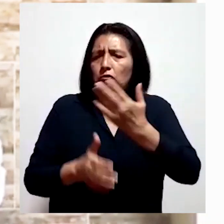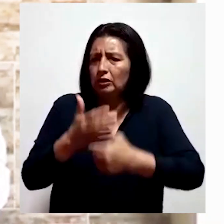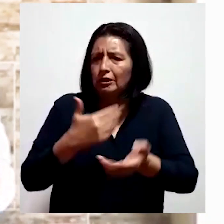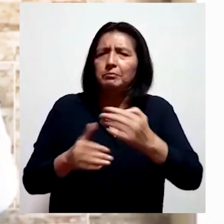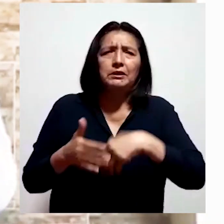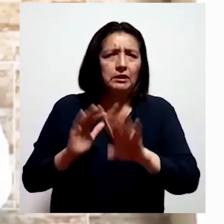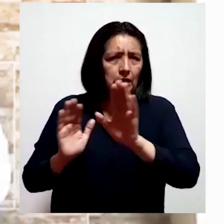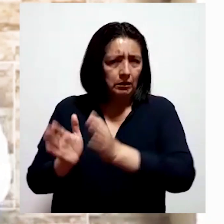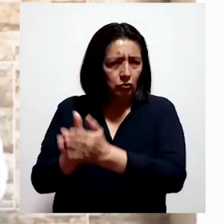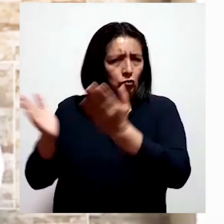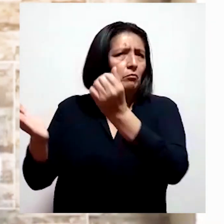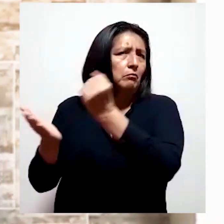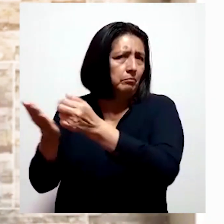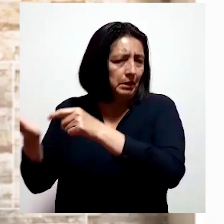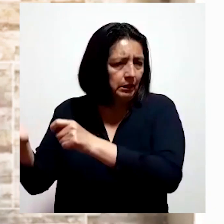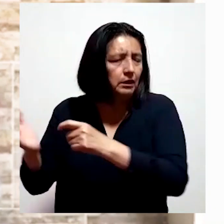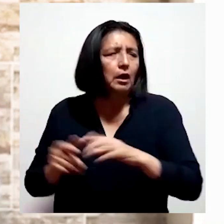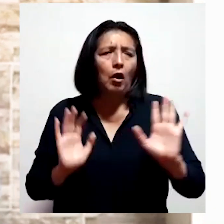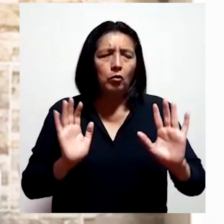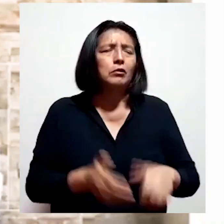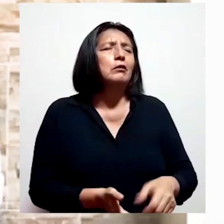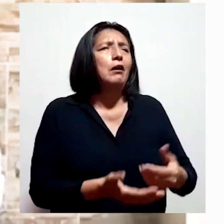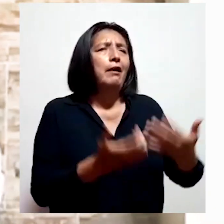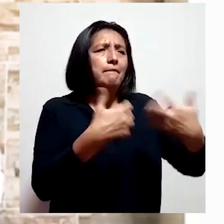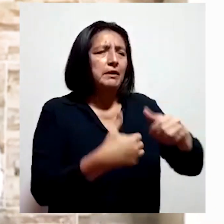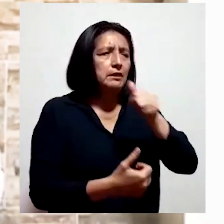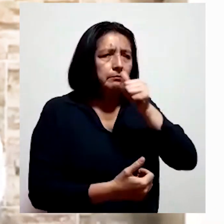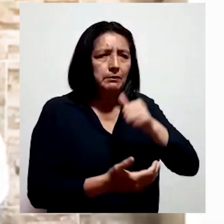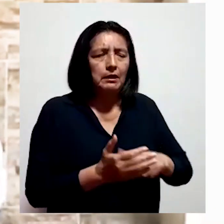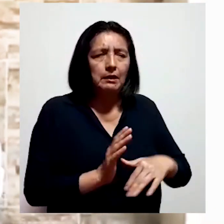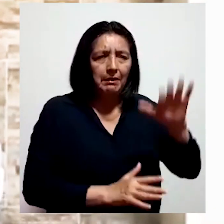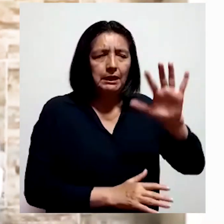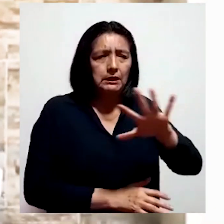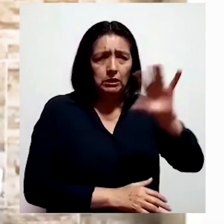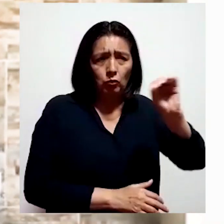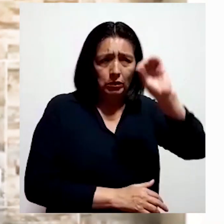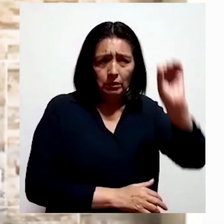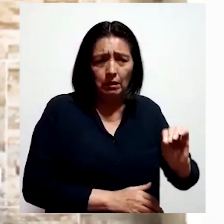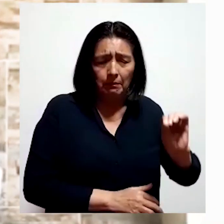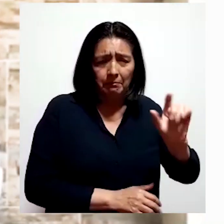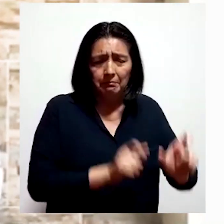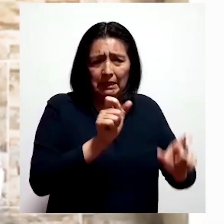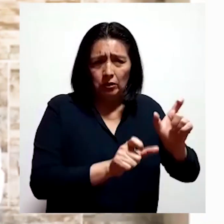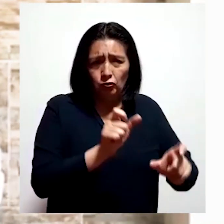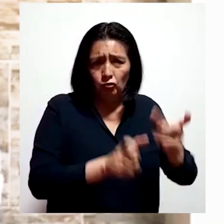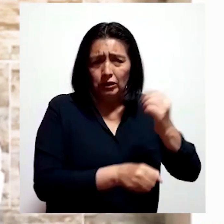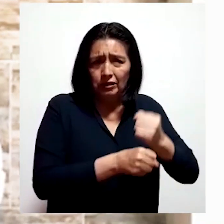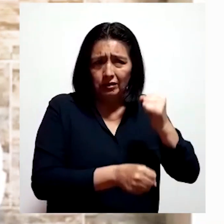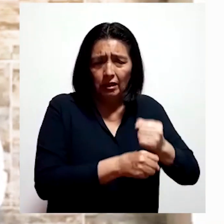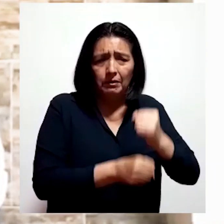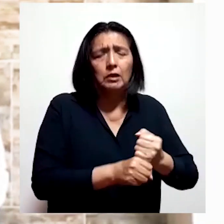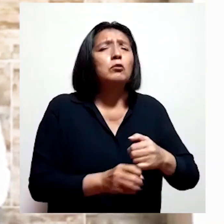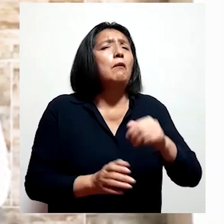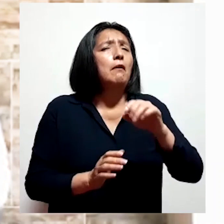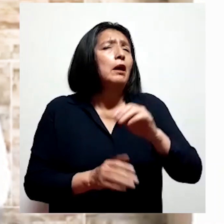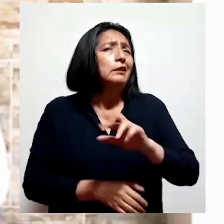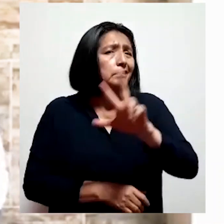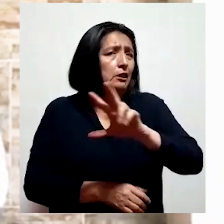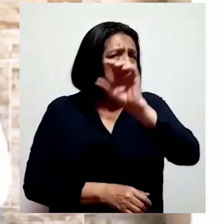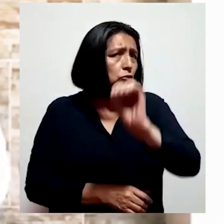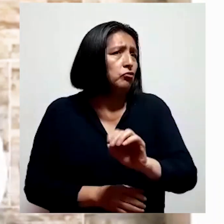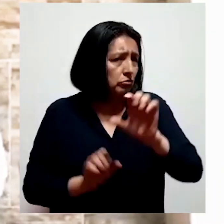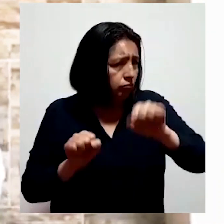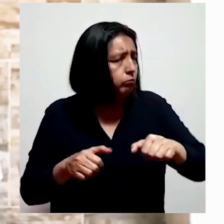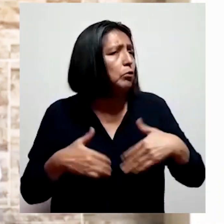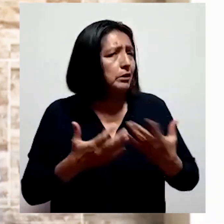discapacidad. Y si se trata de una empresa privada que tiene más de 50 trabajadores, este porcentaje no debe de disminuir del 3%. En cuanto